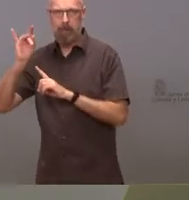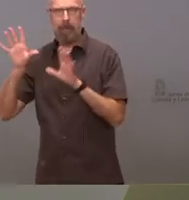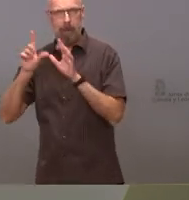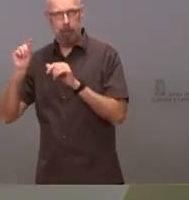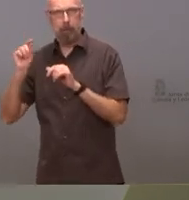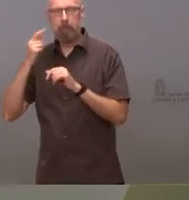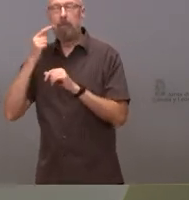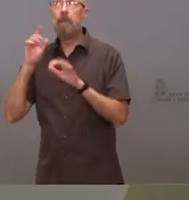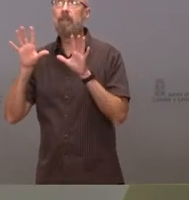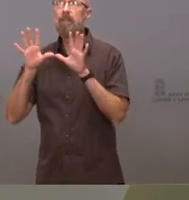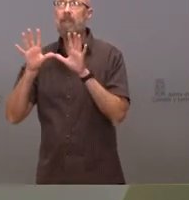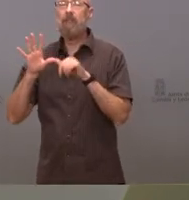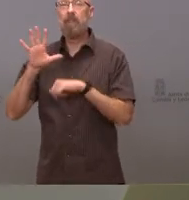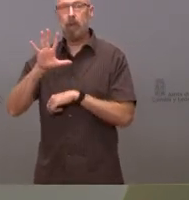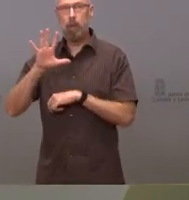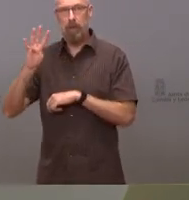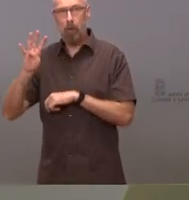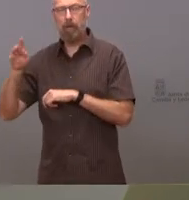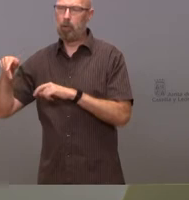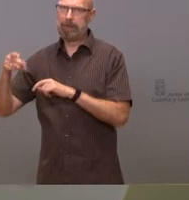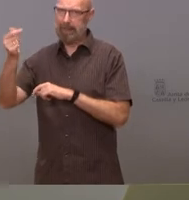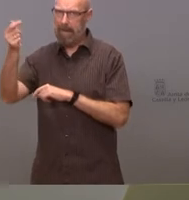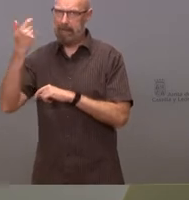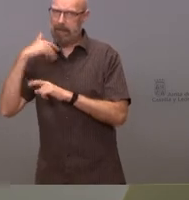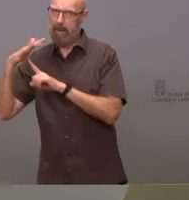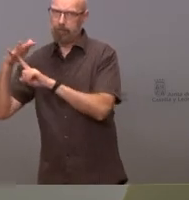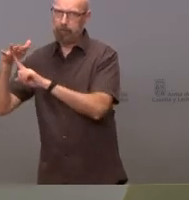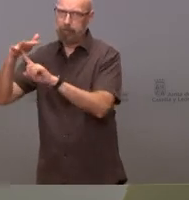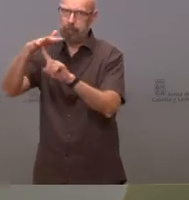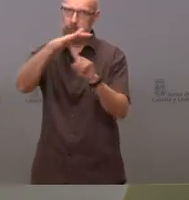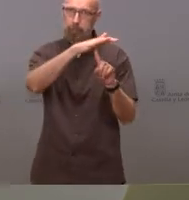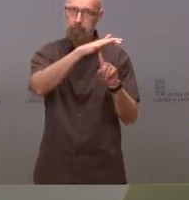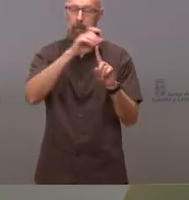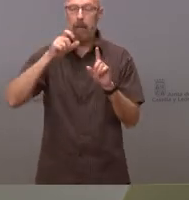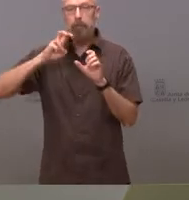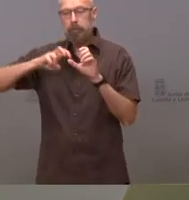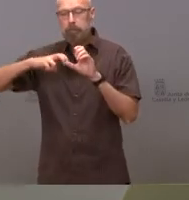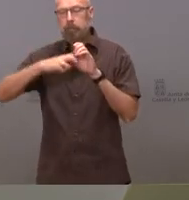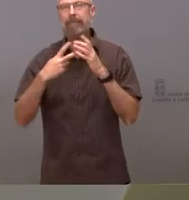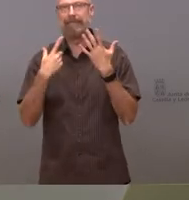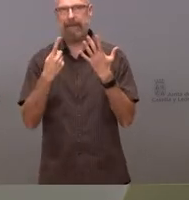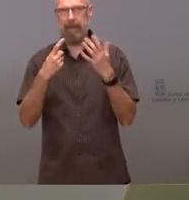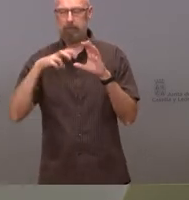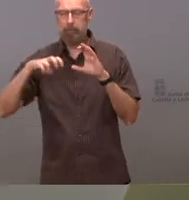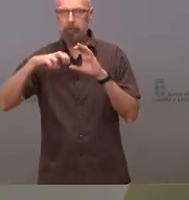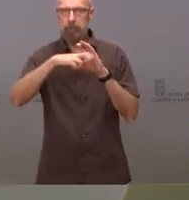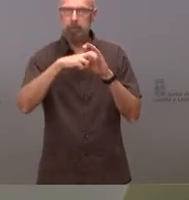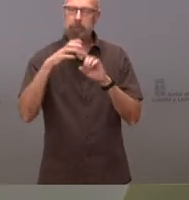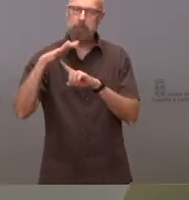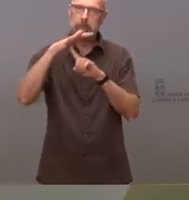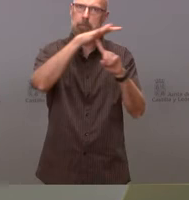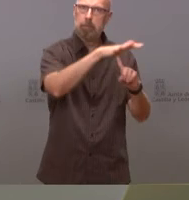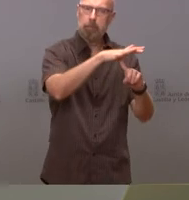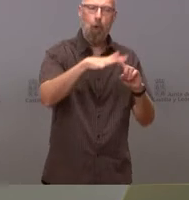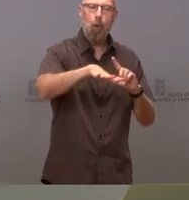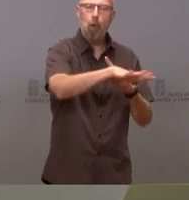que es a las 10 y 54 y se coloca ese helicóptero con seis combatientes de la cuadrilla de heli transportada en el lugar del incendio a